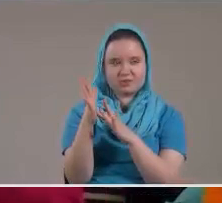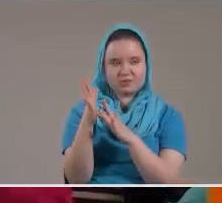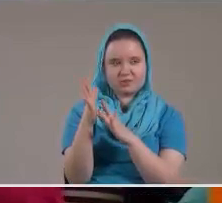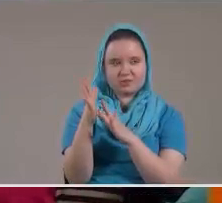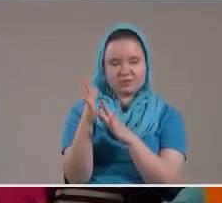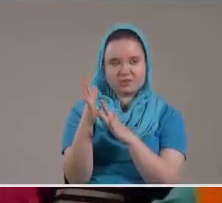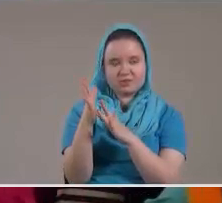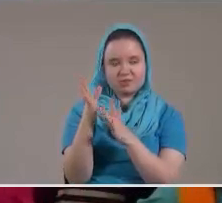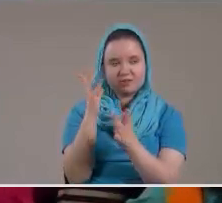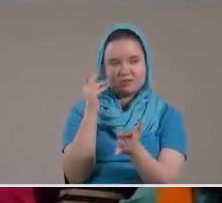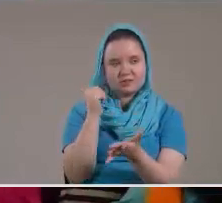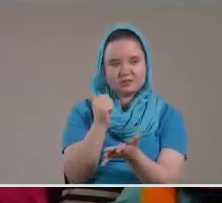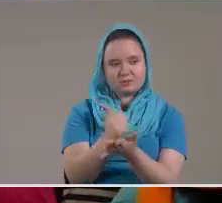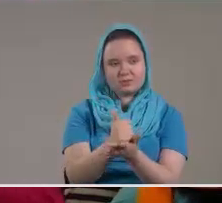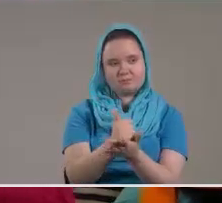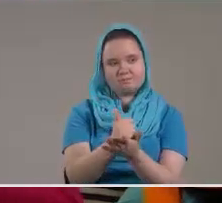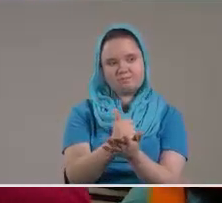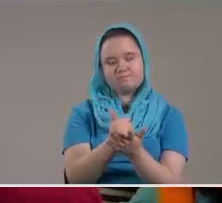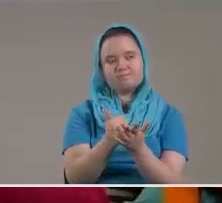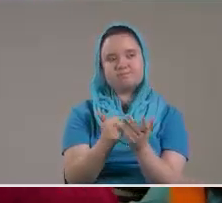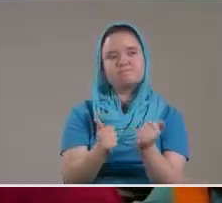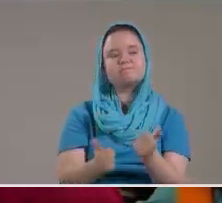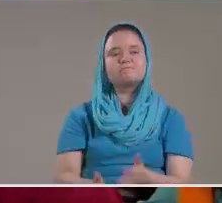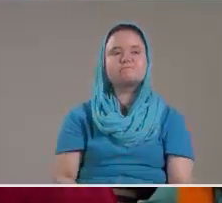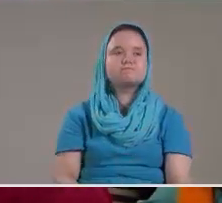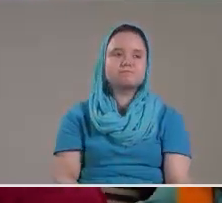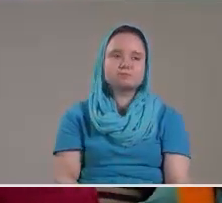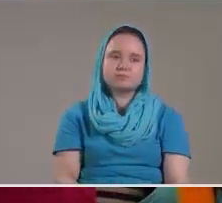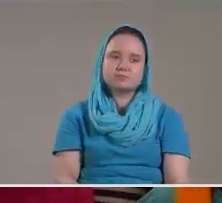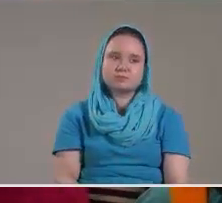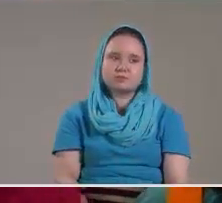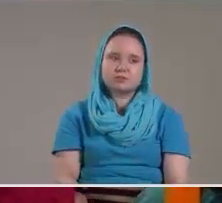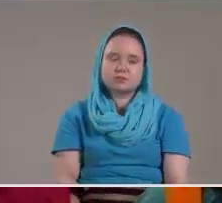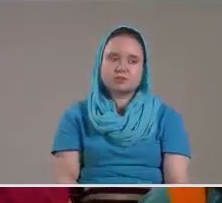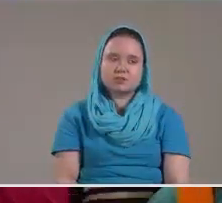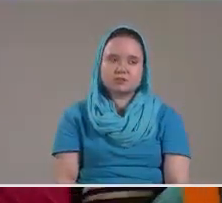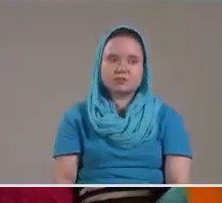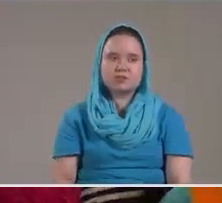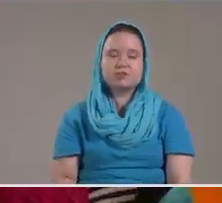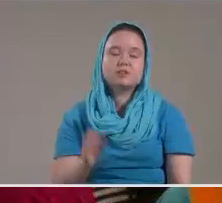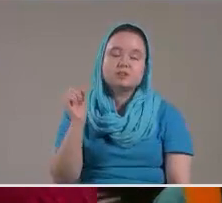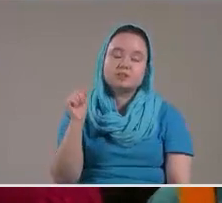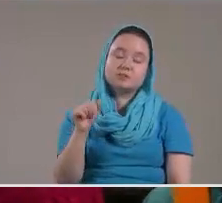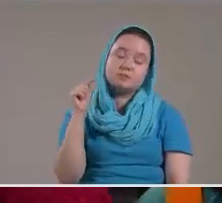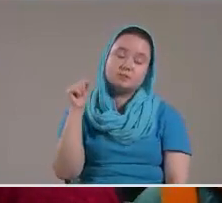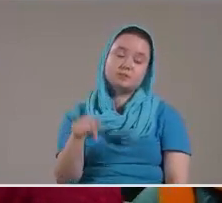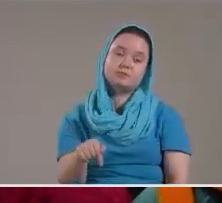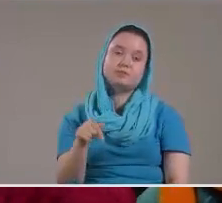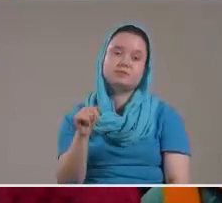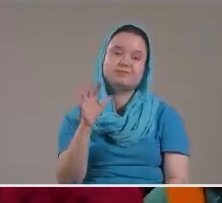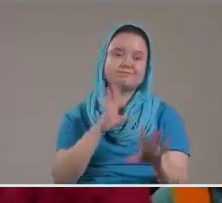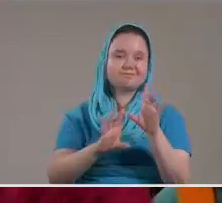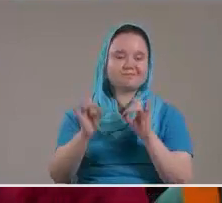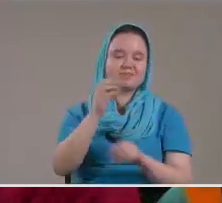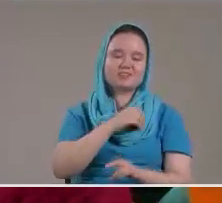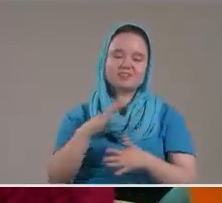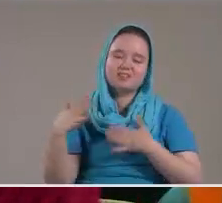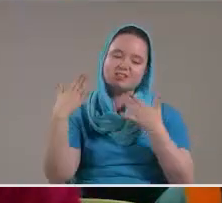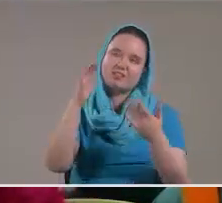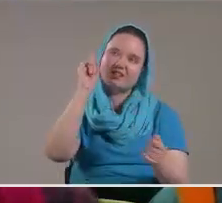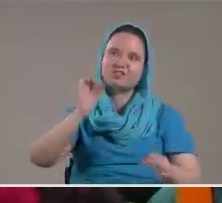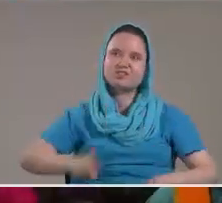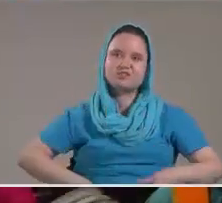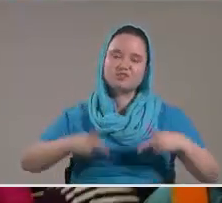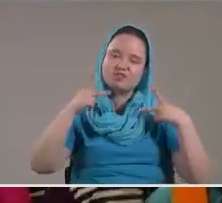Así en ese mismo Sentir Hermano Si hubiera en medio De nosotros Alguien que quisiera Hoy entregarle Su corazón Al Señor